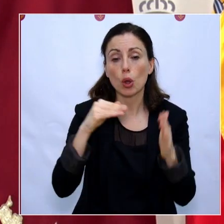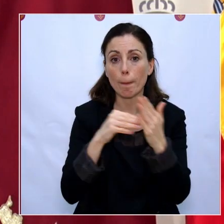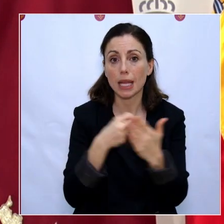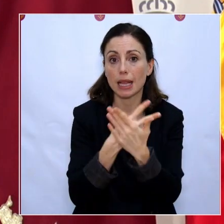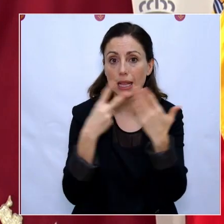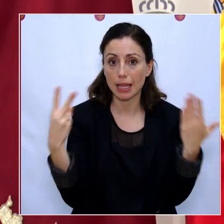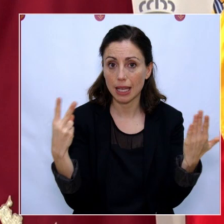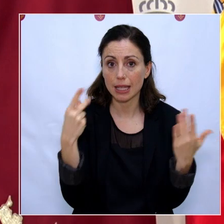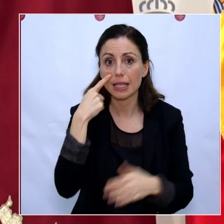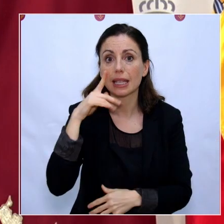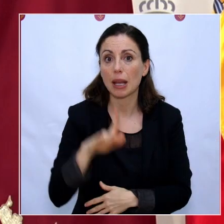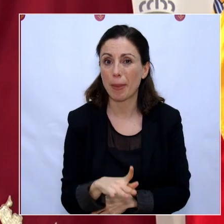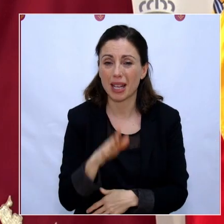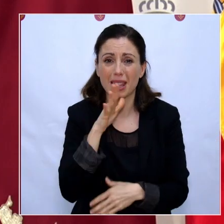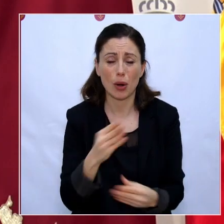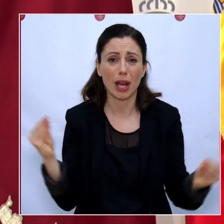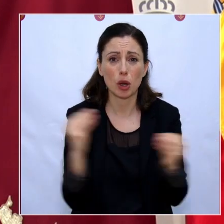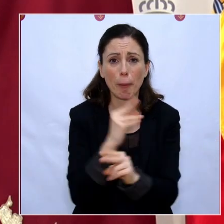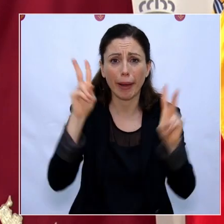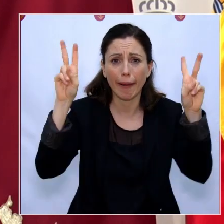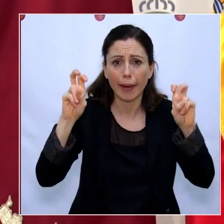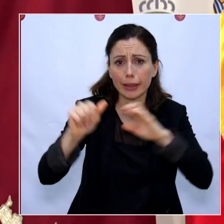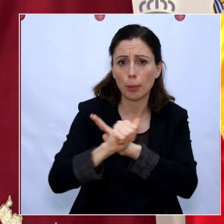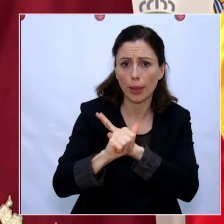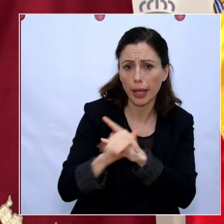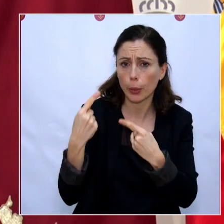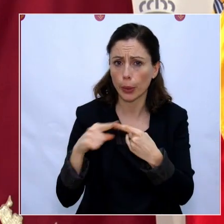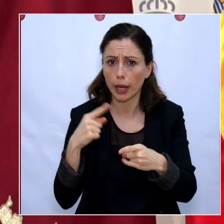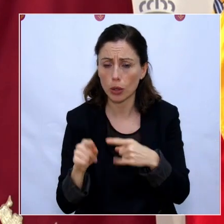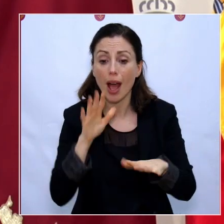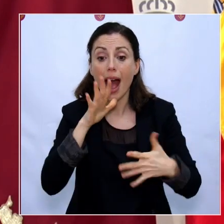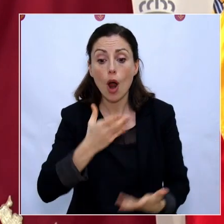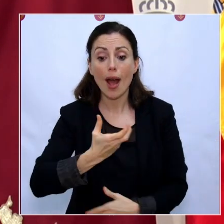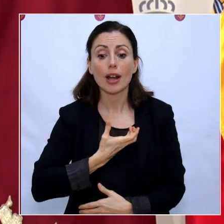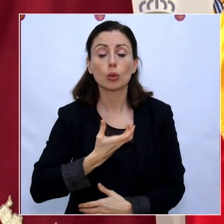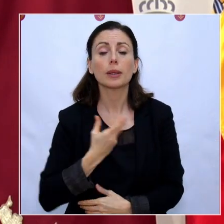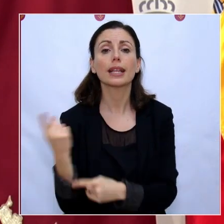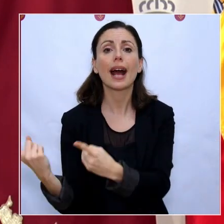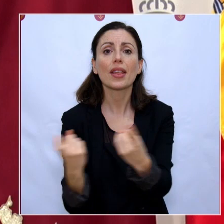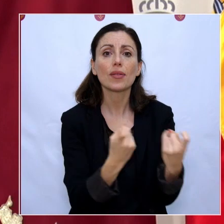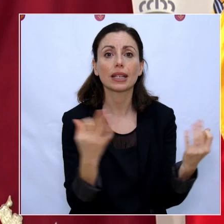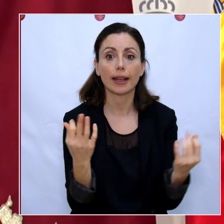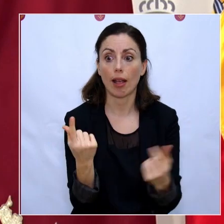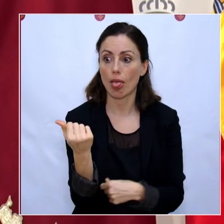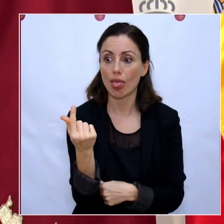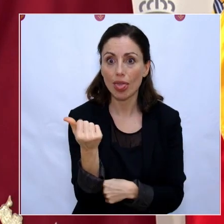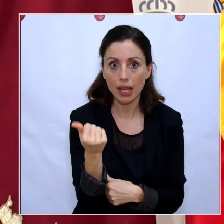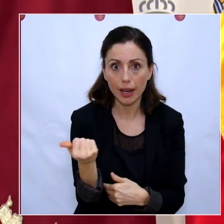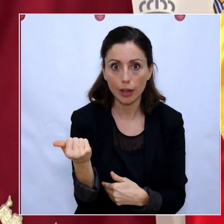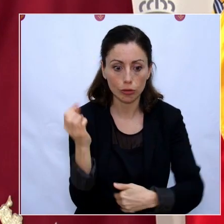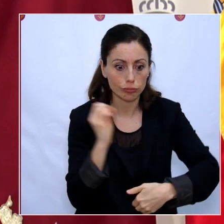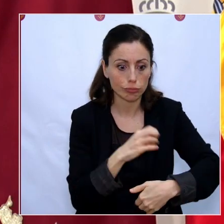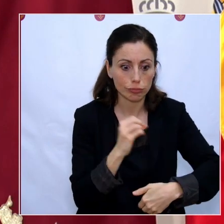momentos parece bastante inoportuno. En estos momentos los ayuntamientos necesitan de mayor liquidez para hacer también frente